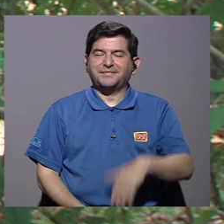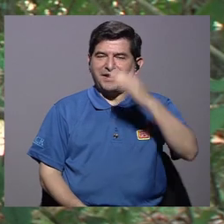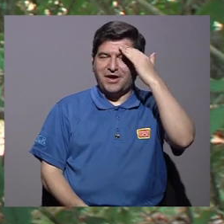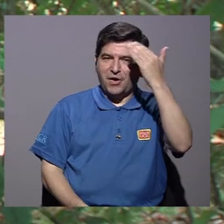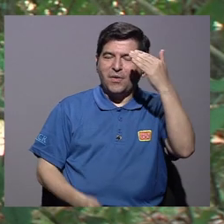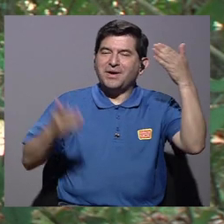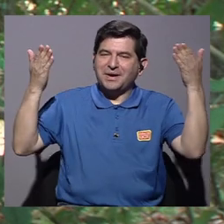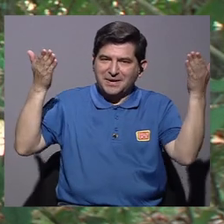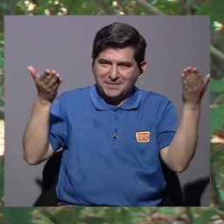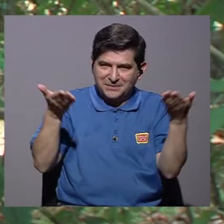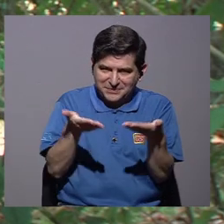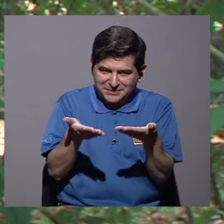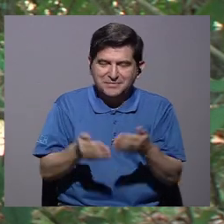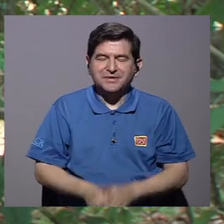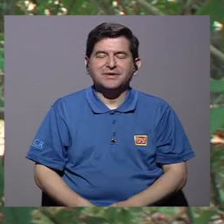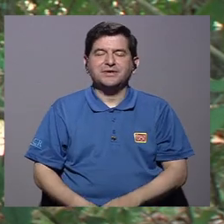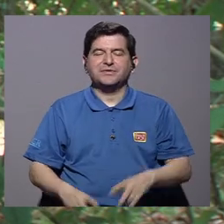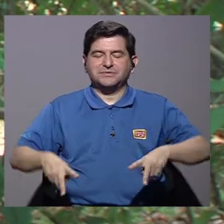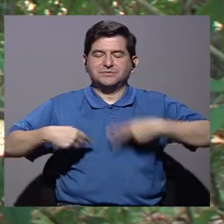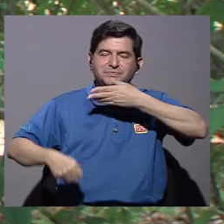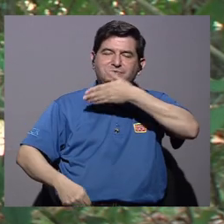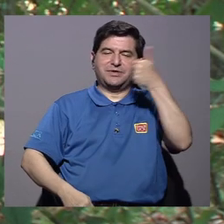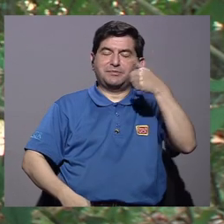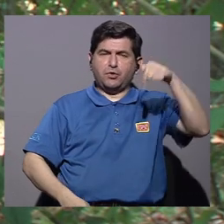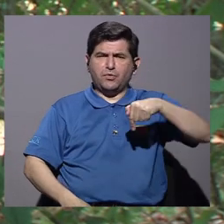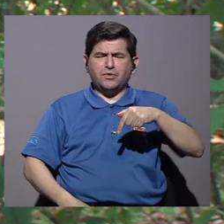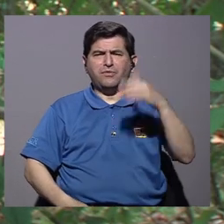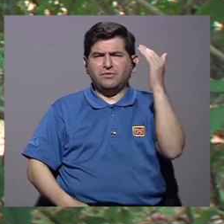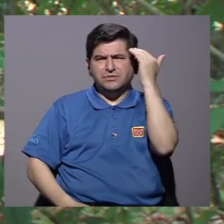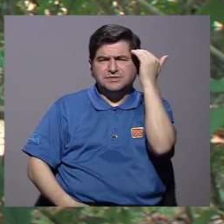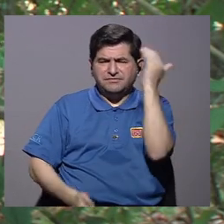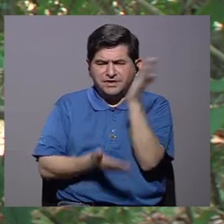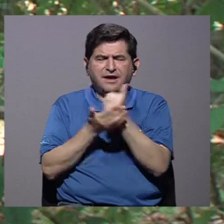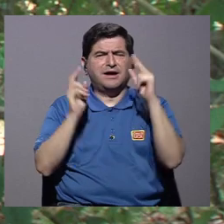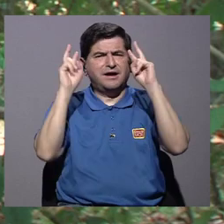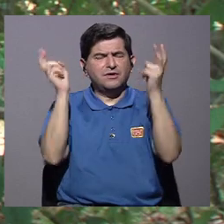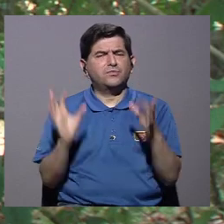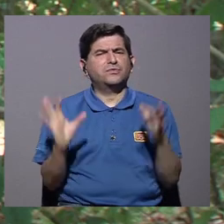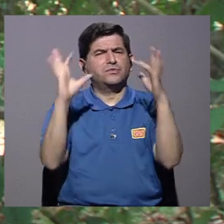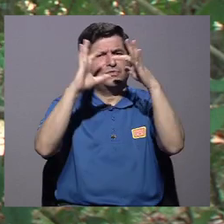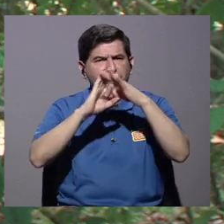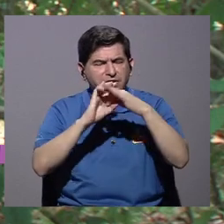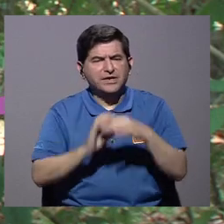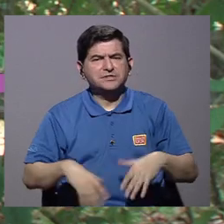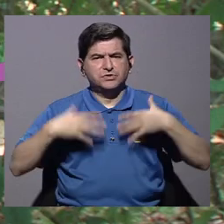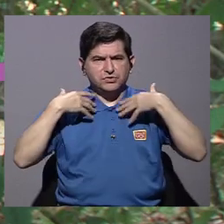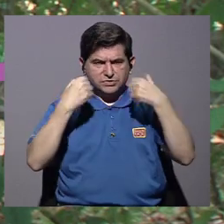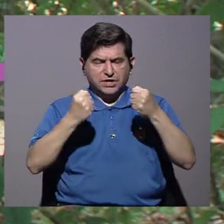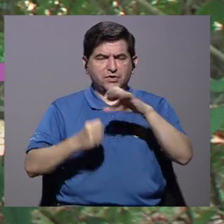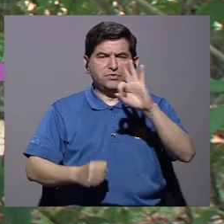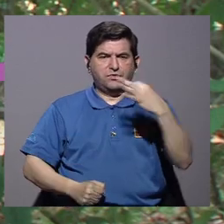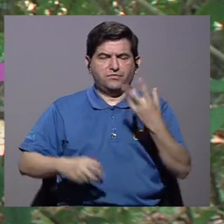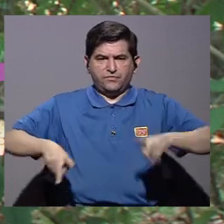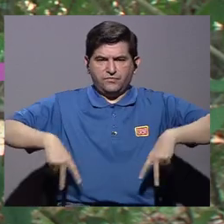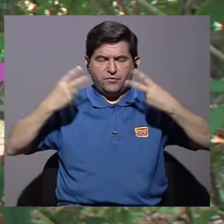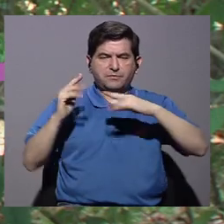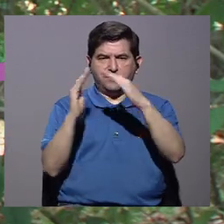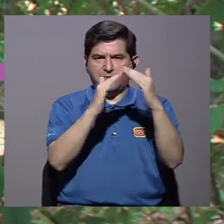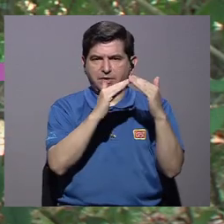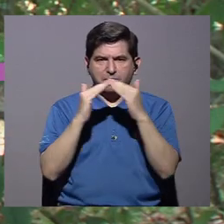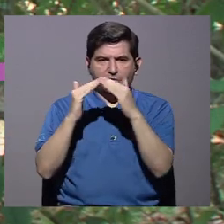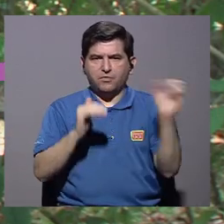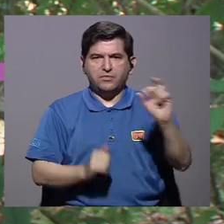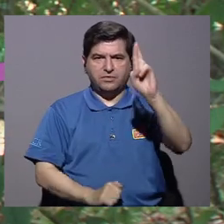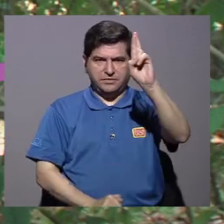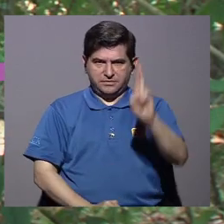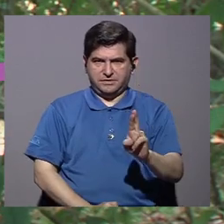Hola, bienvenido y bienvenida a vivir mejor. Hoy vamos a conocer algunos temas relacionados con salud y estilo de vida de la